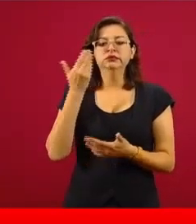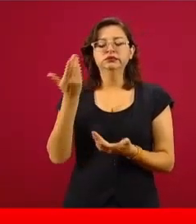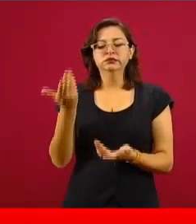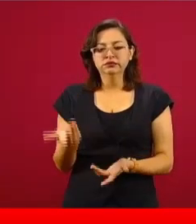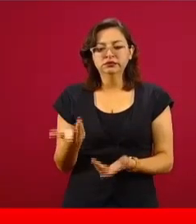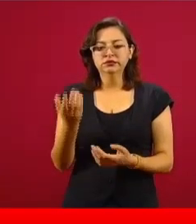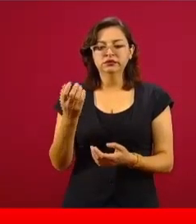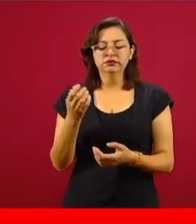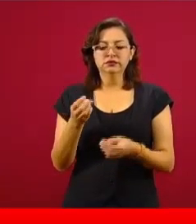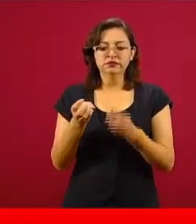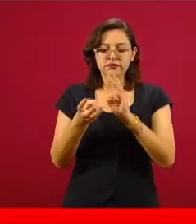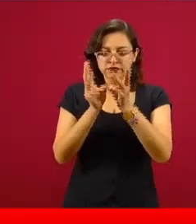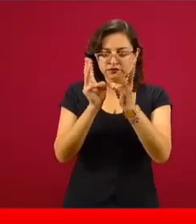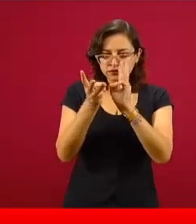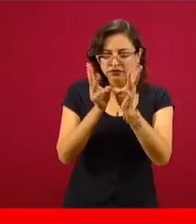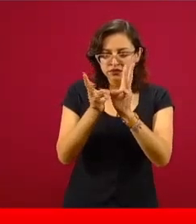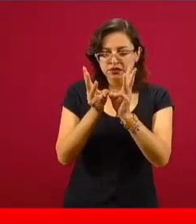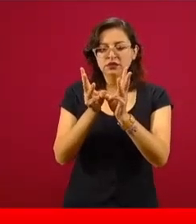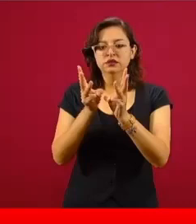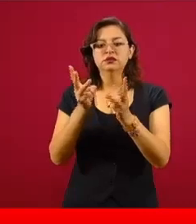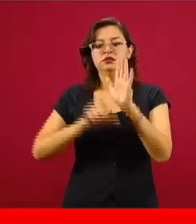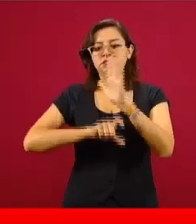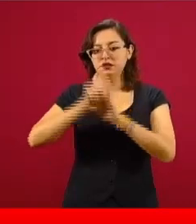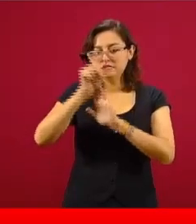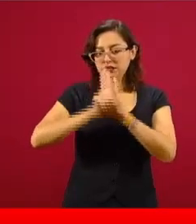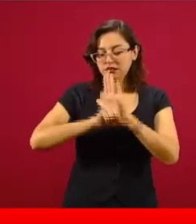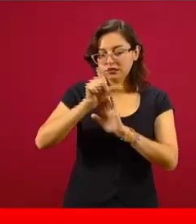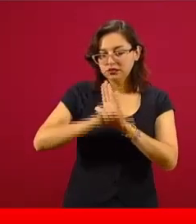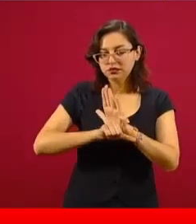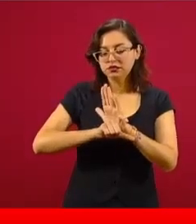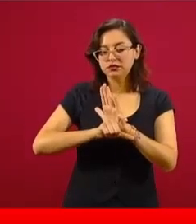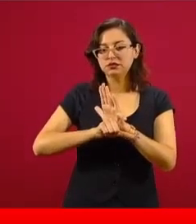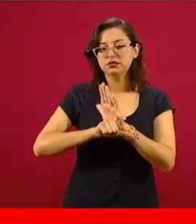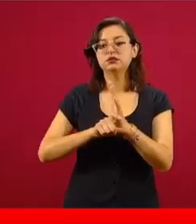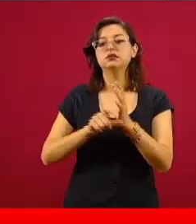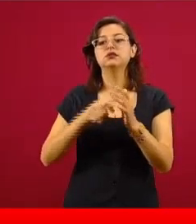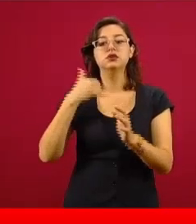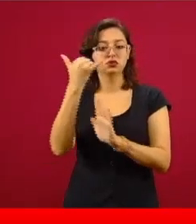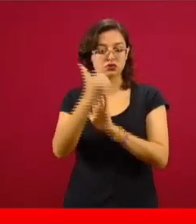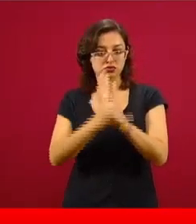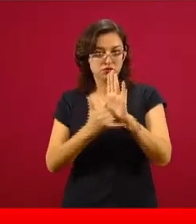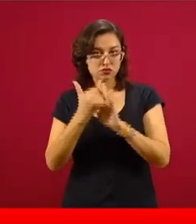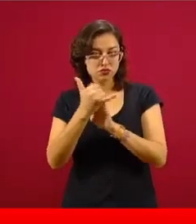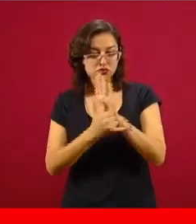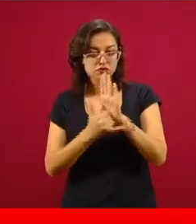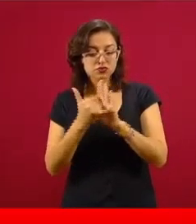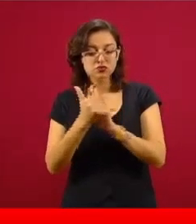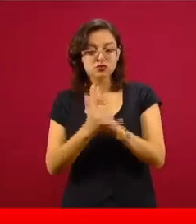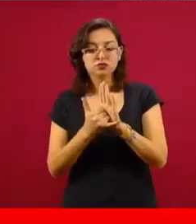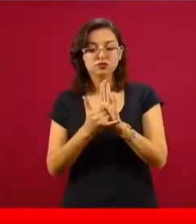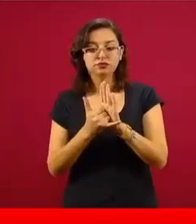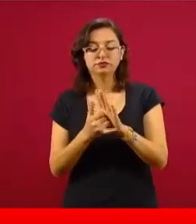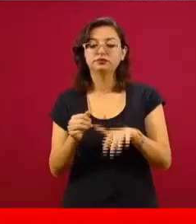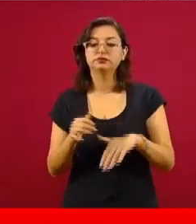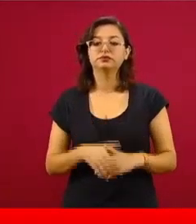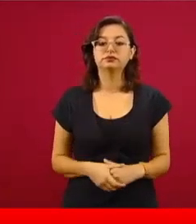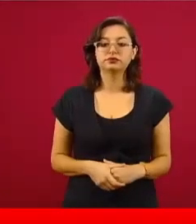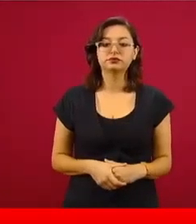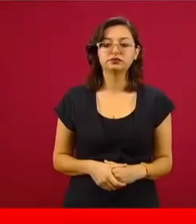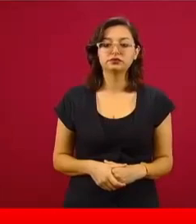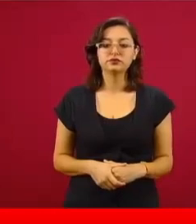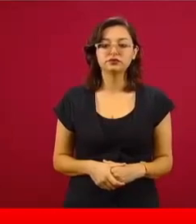son especialmente WhatsApp, Instagram, de YouTube. Lo que ahora estamos observando